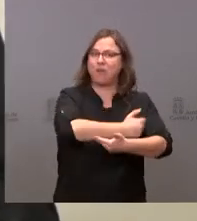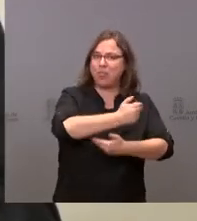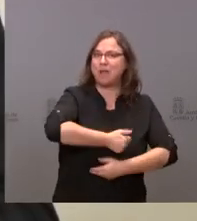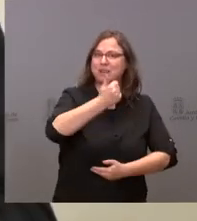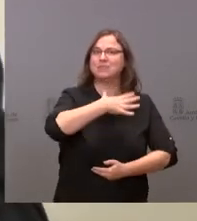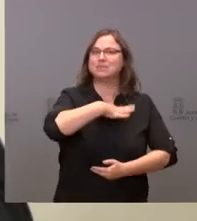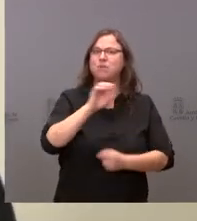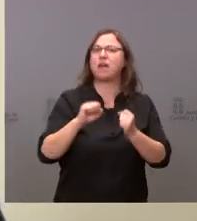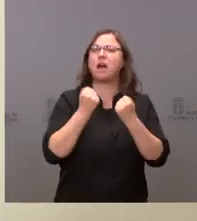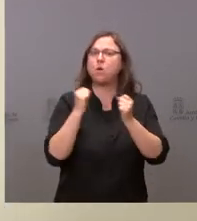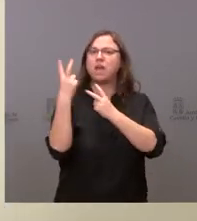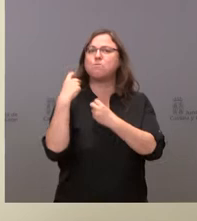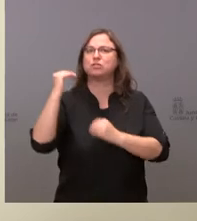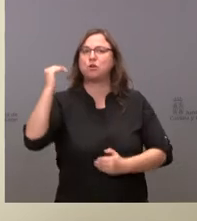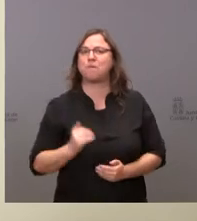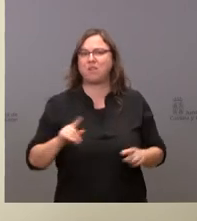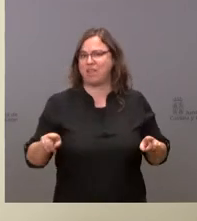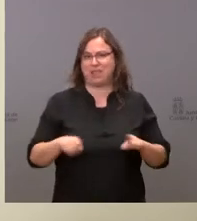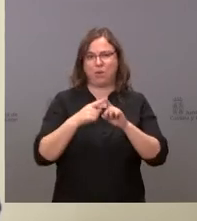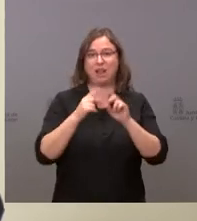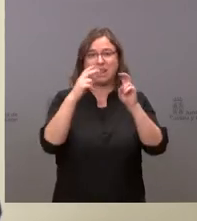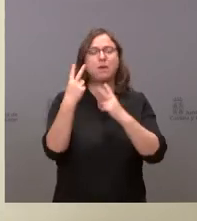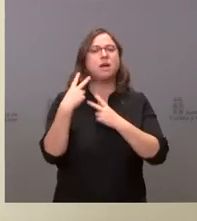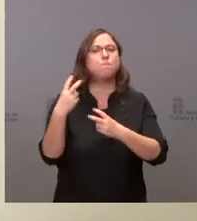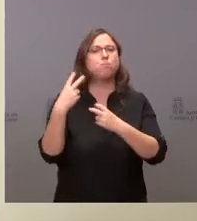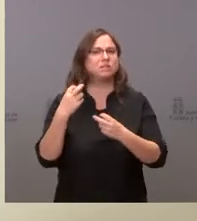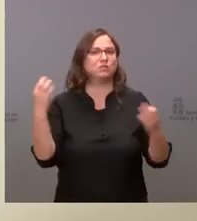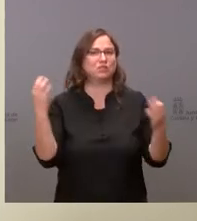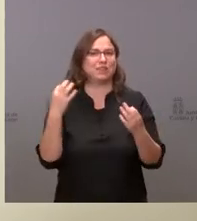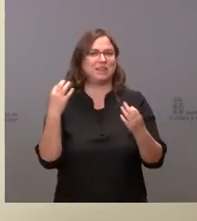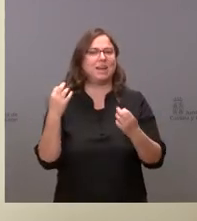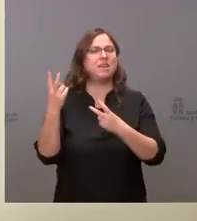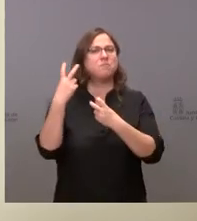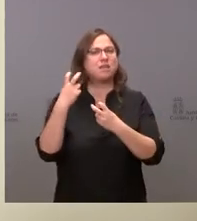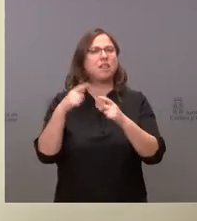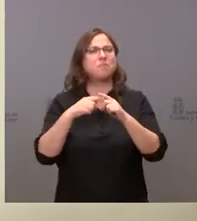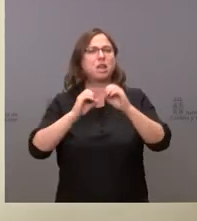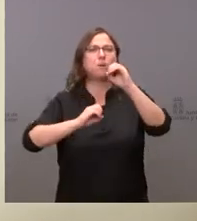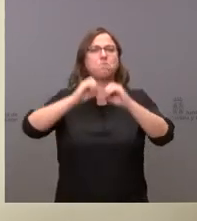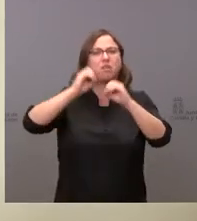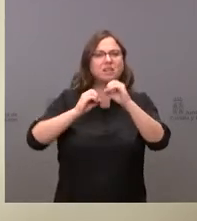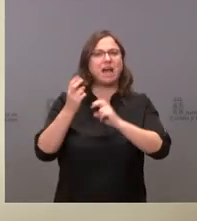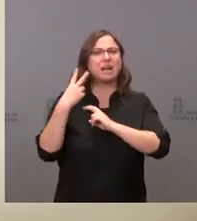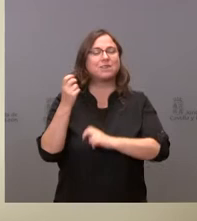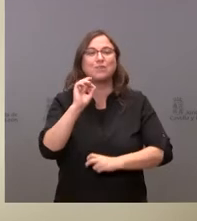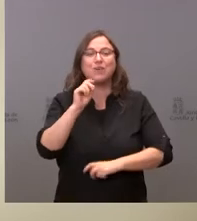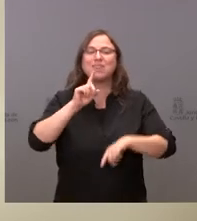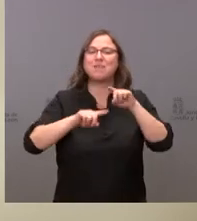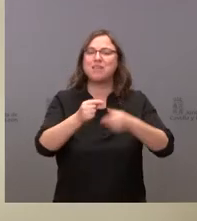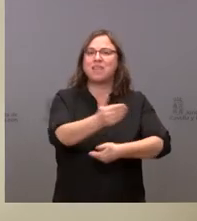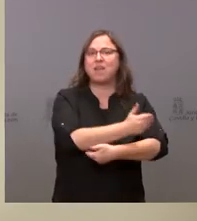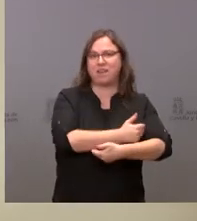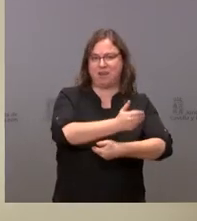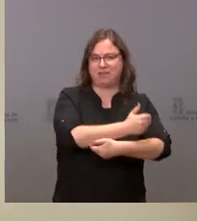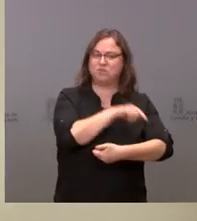Lo importante de la fiscalidad, siempre lo hemos dicho, no es el porcentaje, las tasas de fiscalidad, sino los ingresos. Y lo que